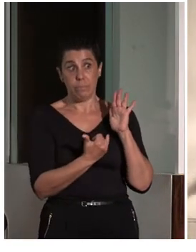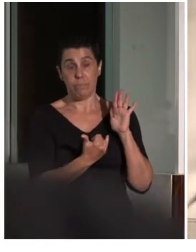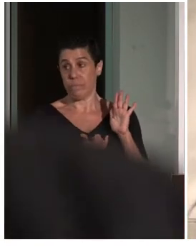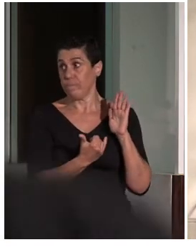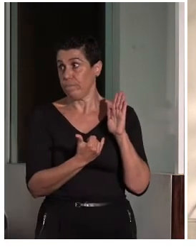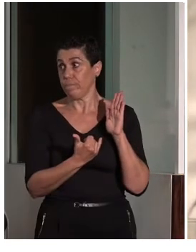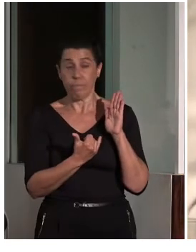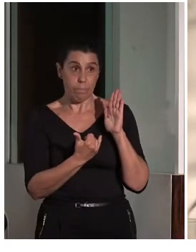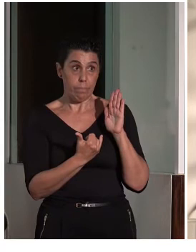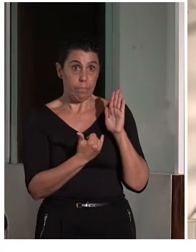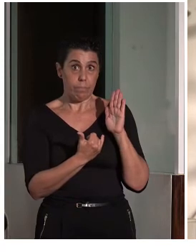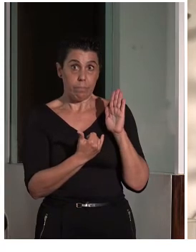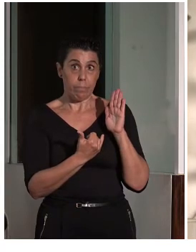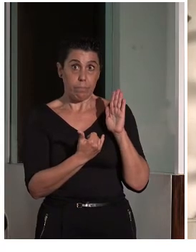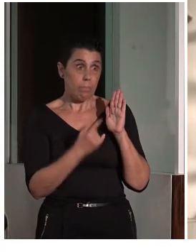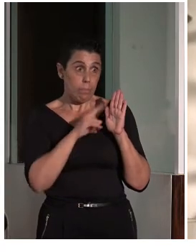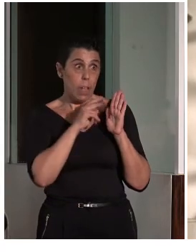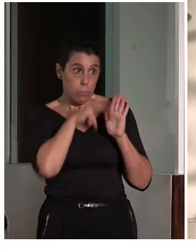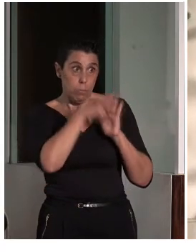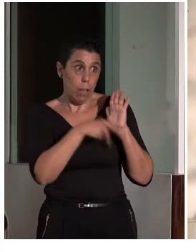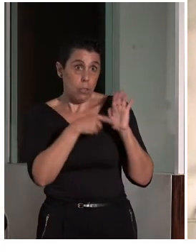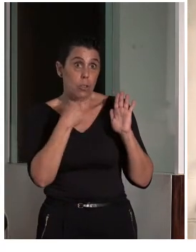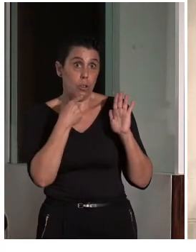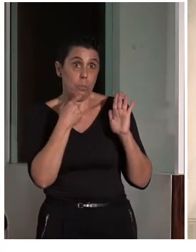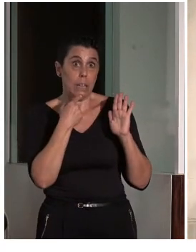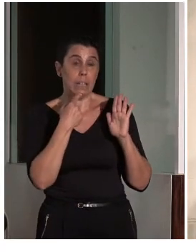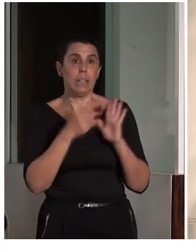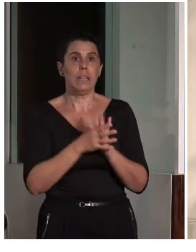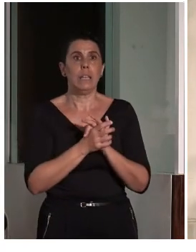que requiere que esto se lleve a cabo. Sí.